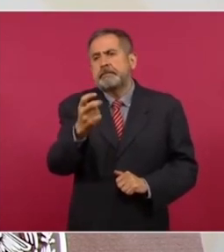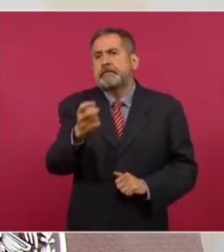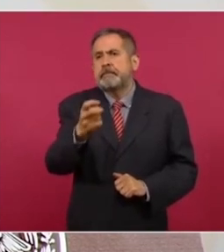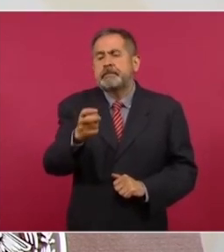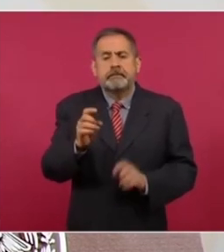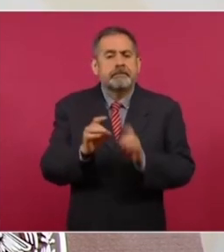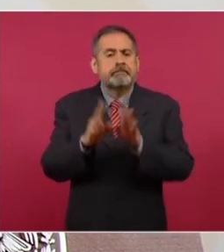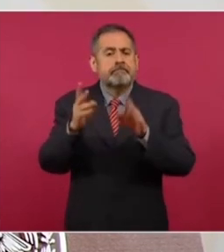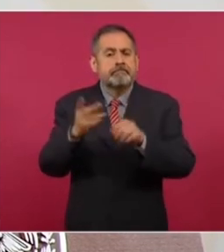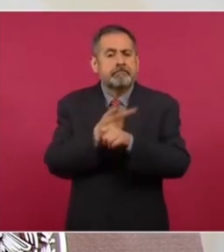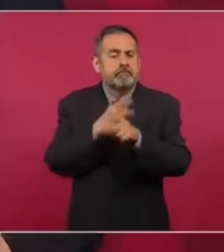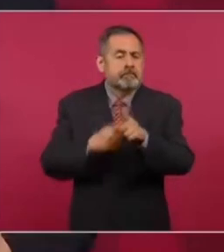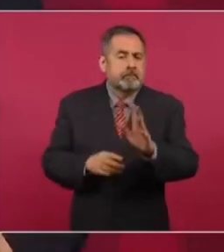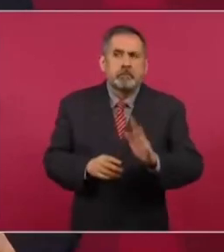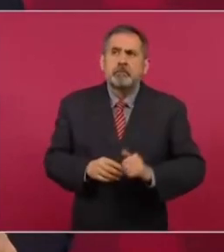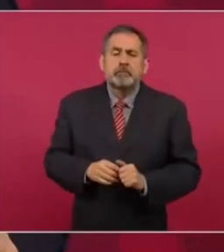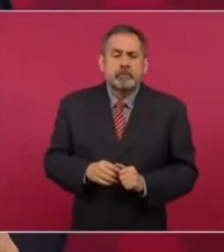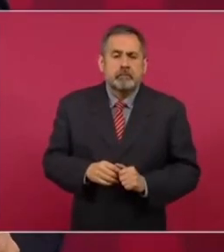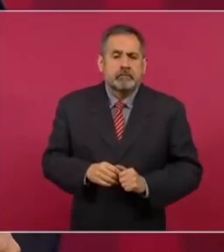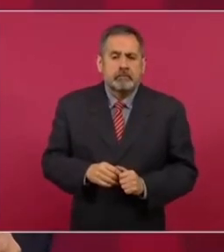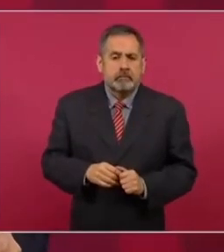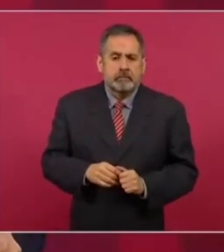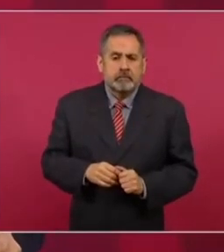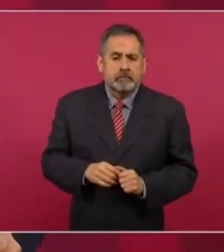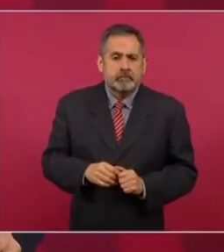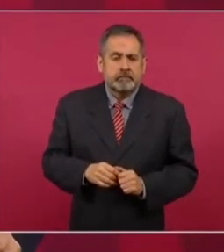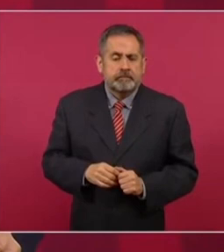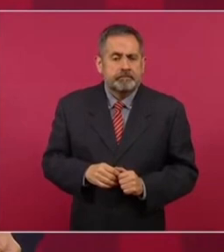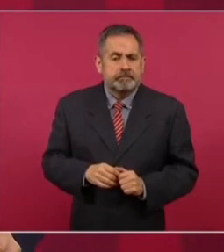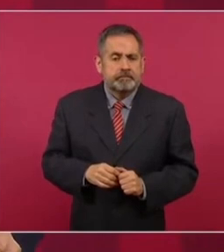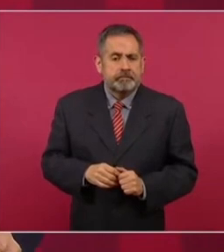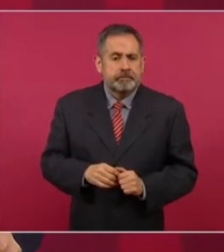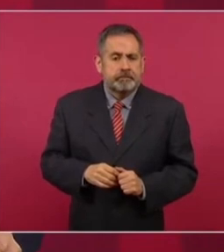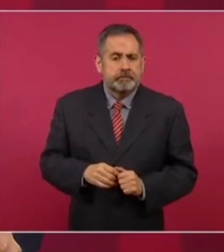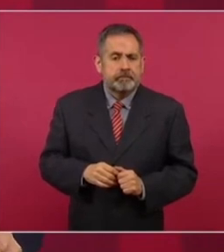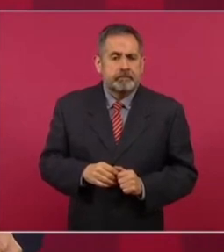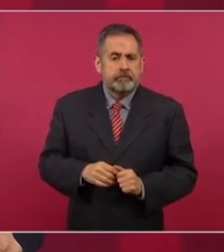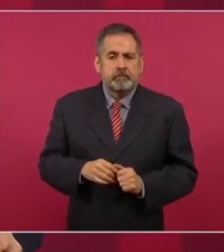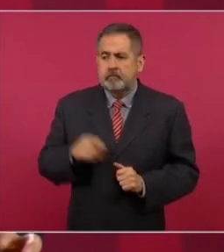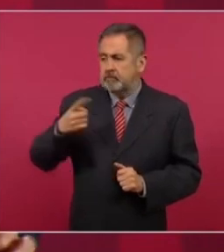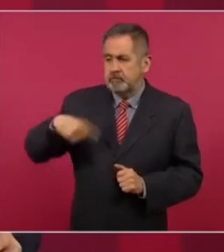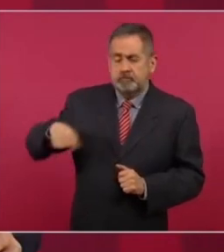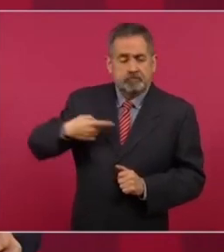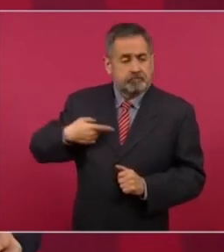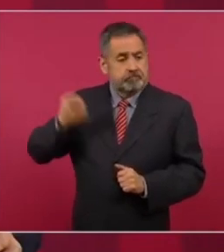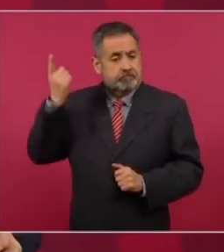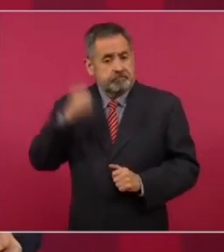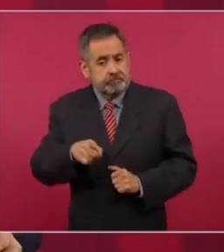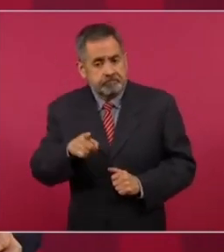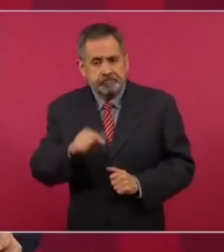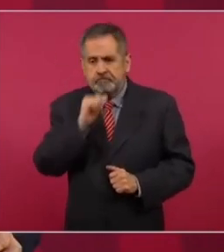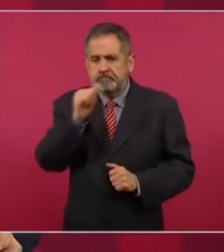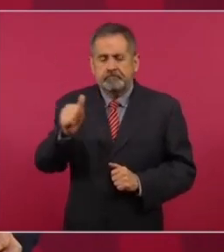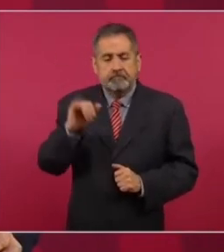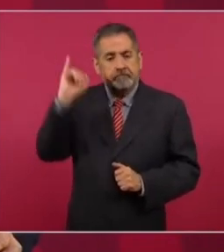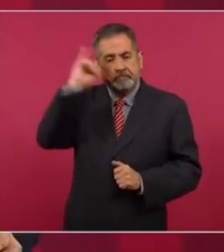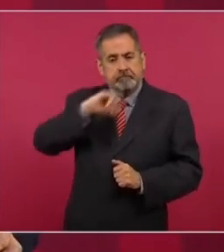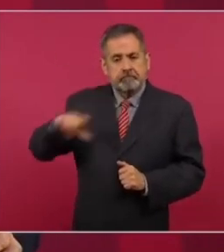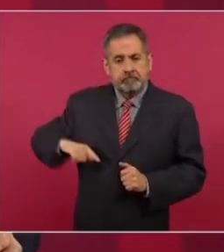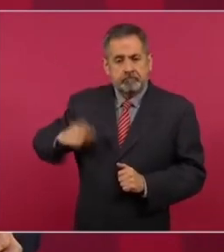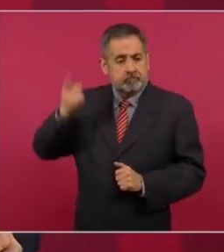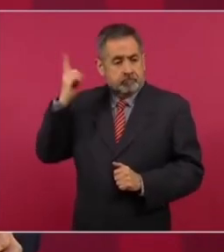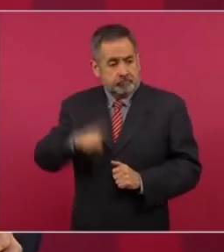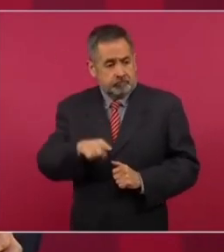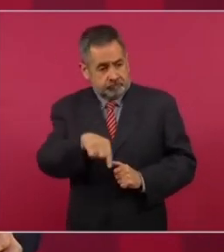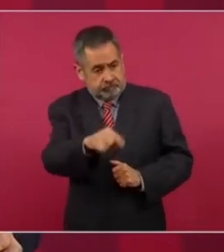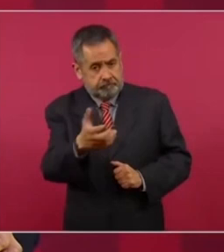sin que se haya dado la orden por parte de la jefa de gobierno